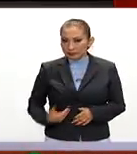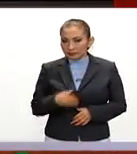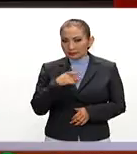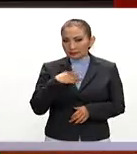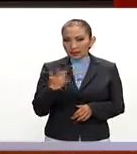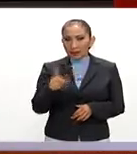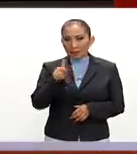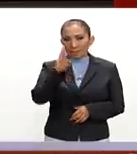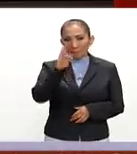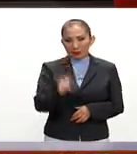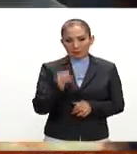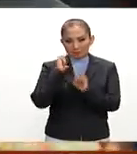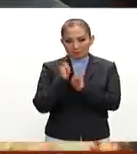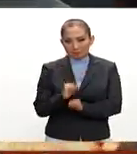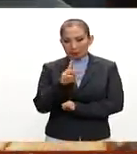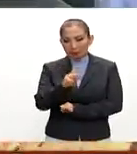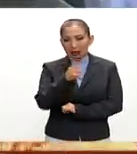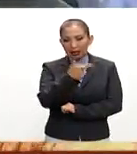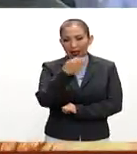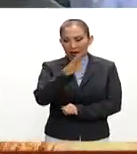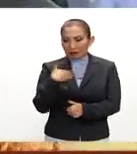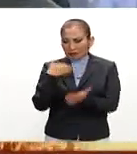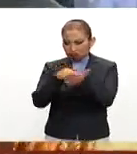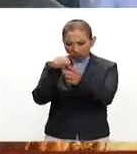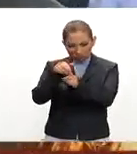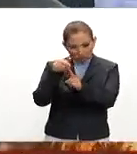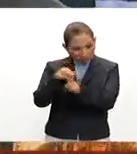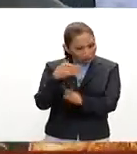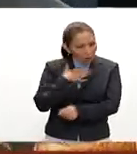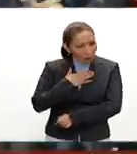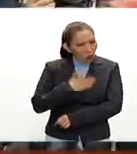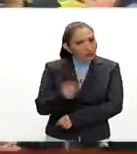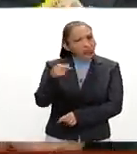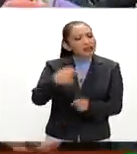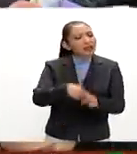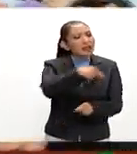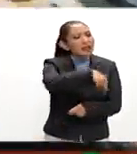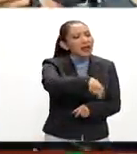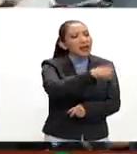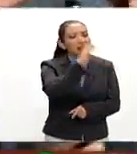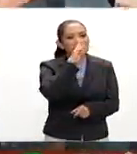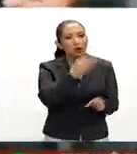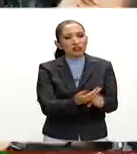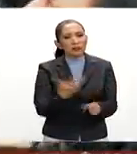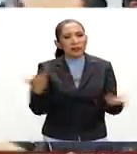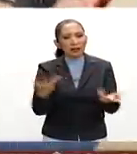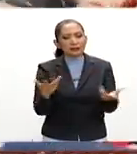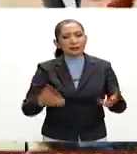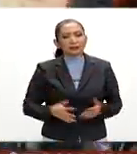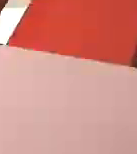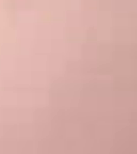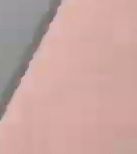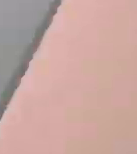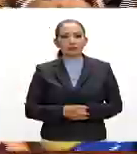del PRI, Enrique Ochoa, pidió a la PGR que se haga justicia y que quienes resulten responsables rindan cuentas.